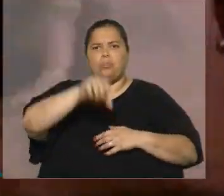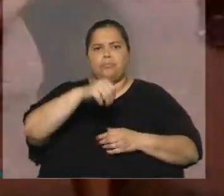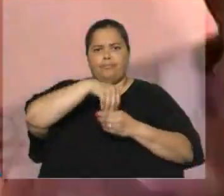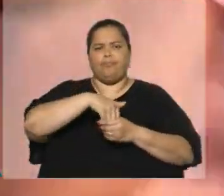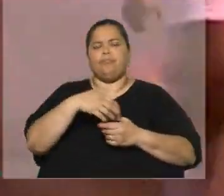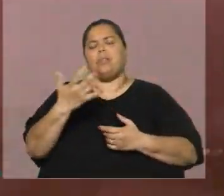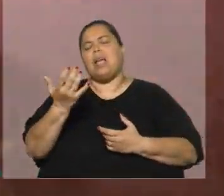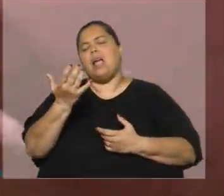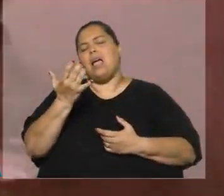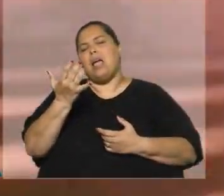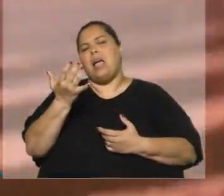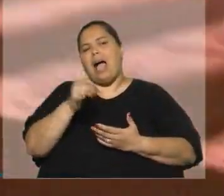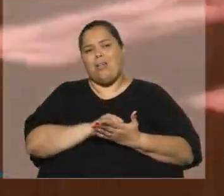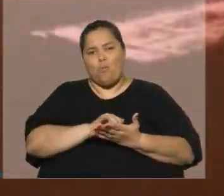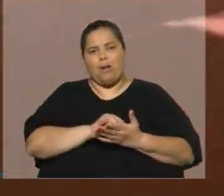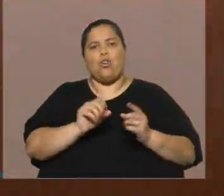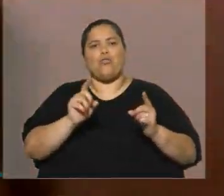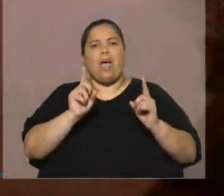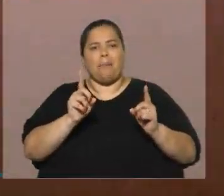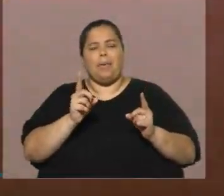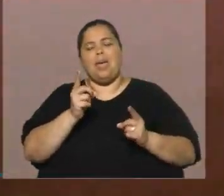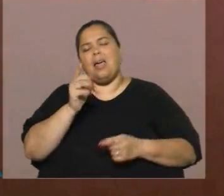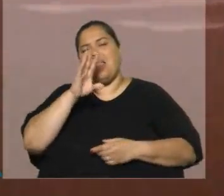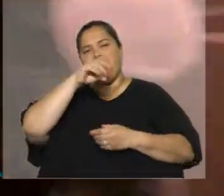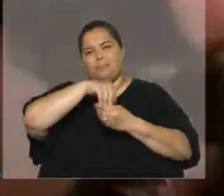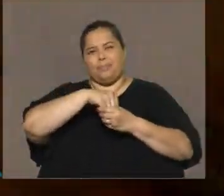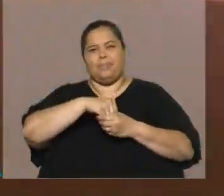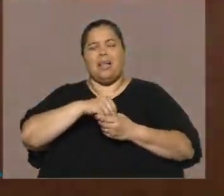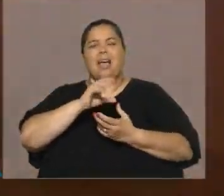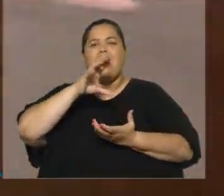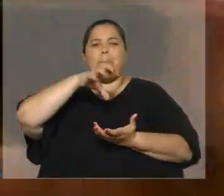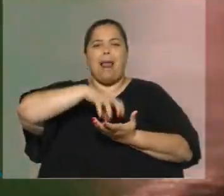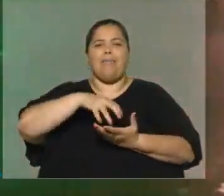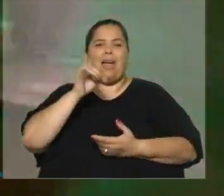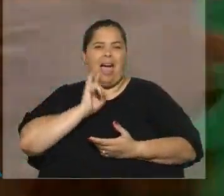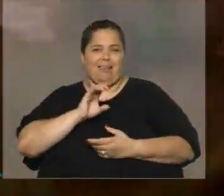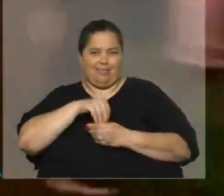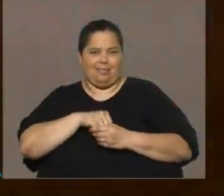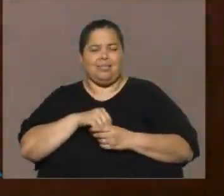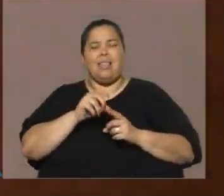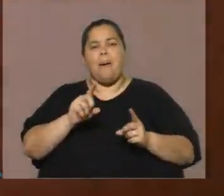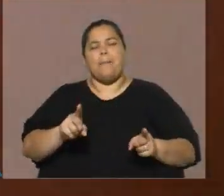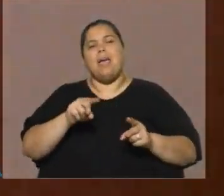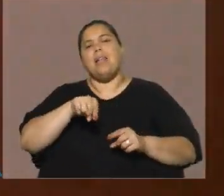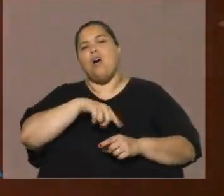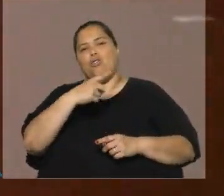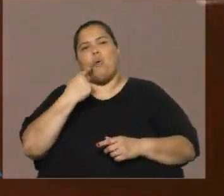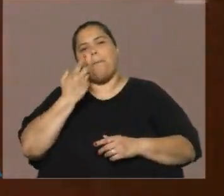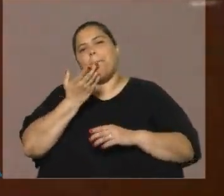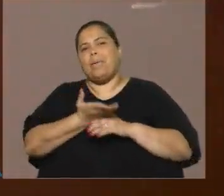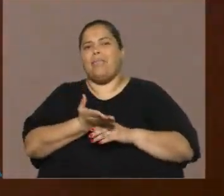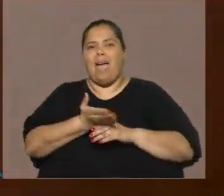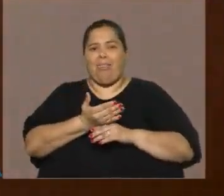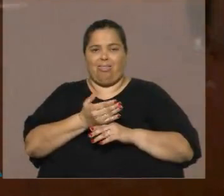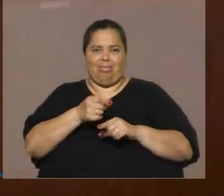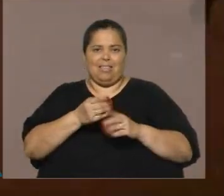láctea en Arequipa, la segunda ciudad del país, para exigir la convocatoria de elecciones y el cierre del Congreso. En medio del caos y del bloqueo de